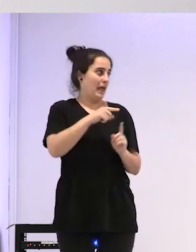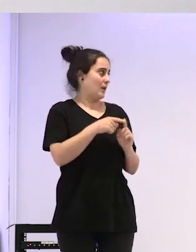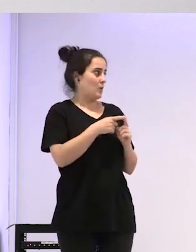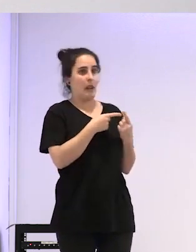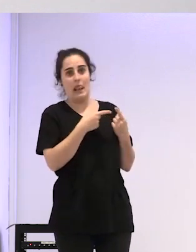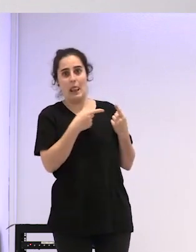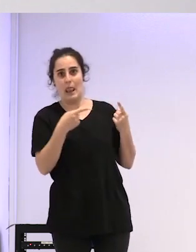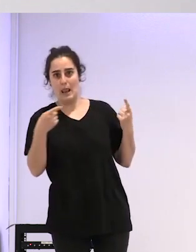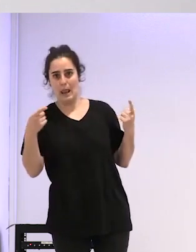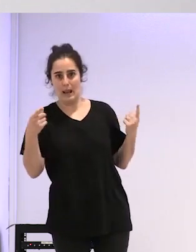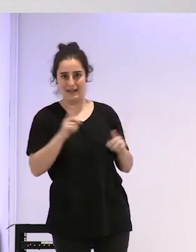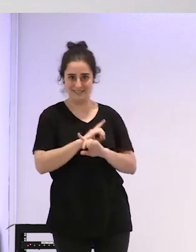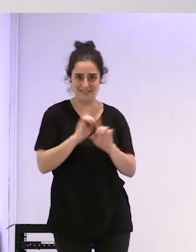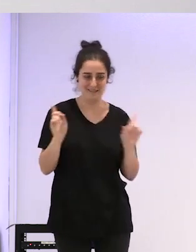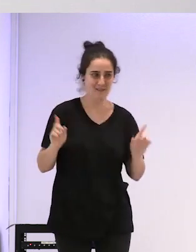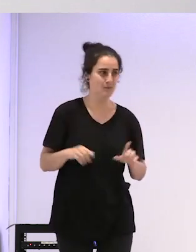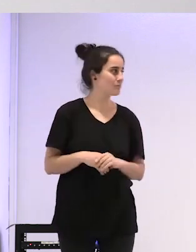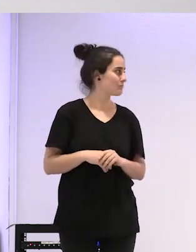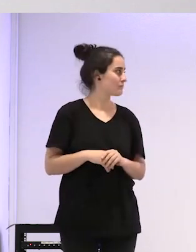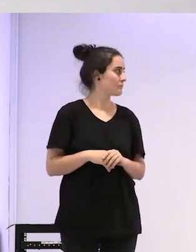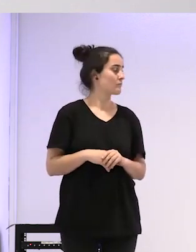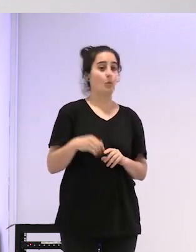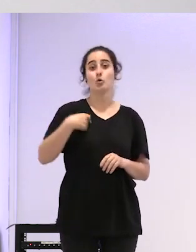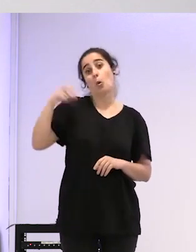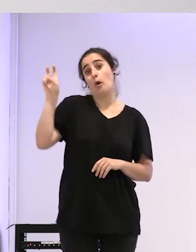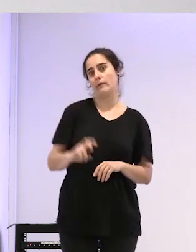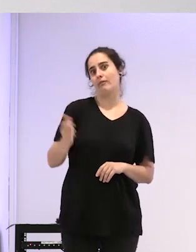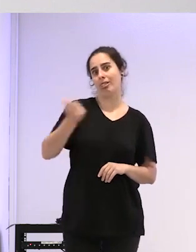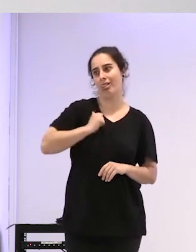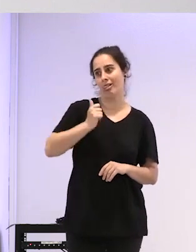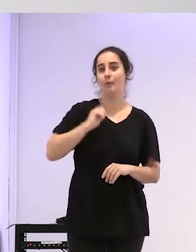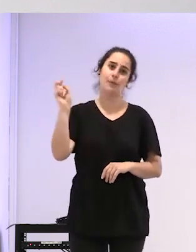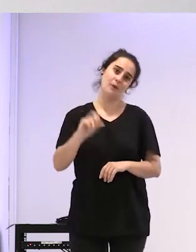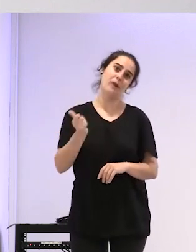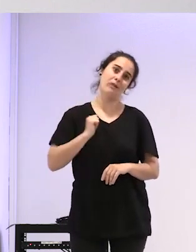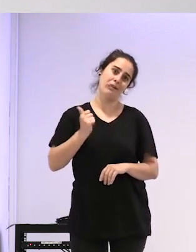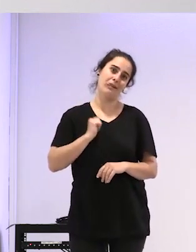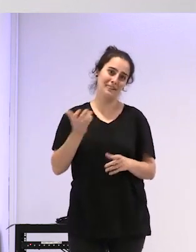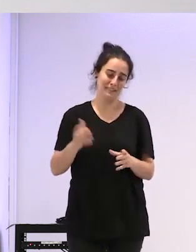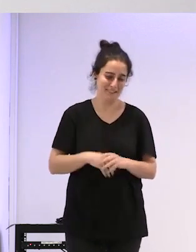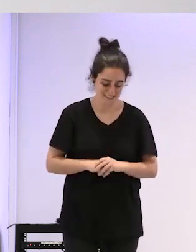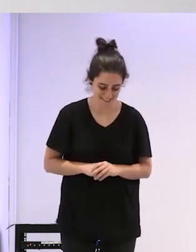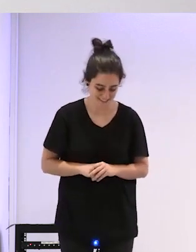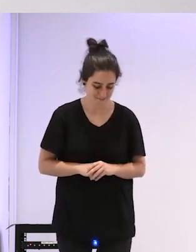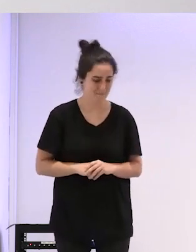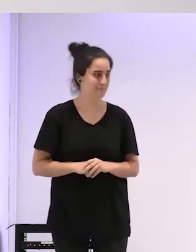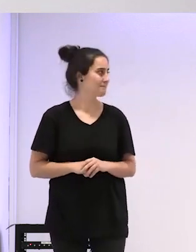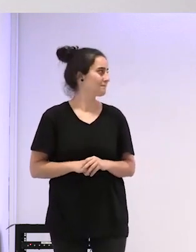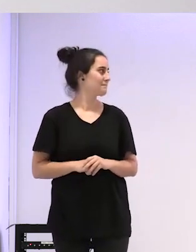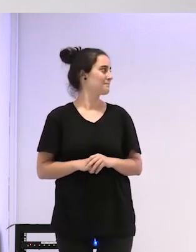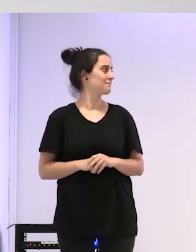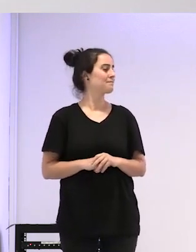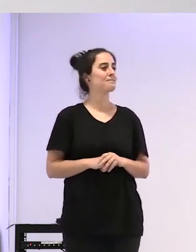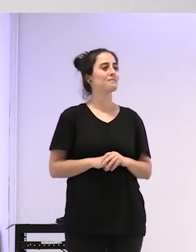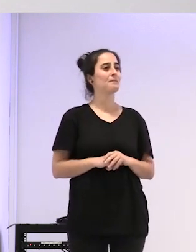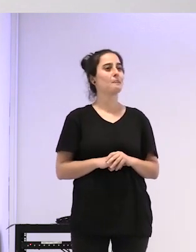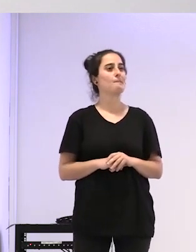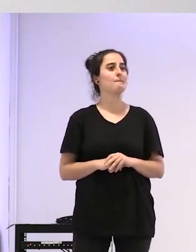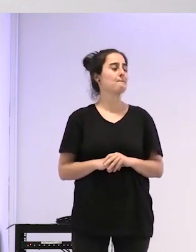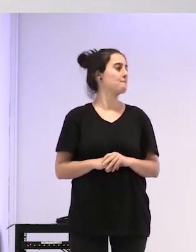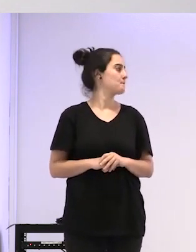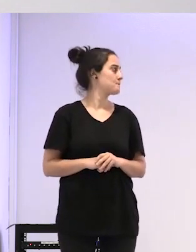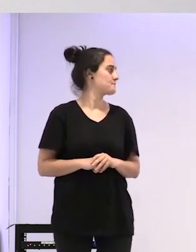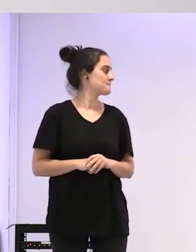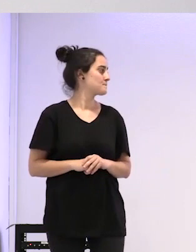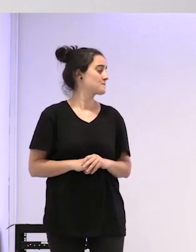tampoco bueno ya que he venido bueno que he venido sí hombre por supuesto pero que decir que pilla es que yo